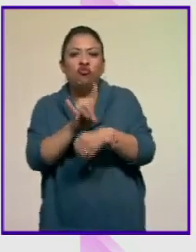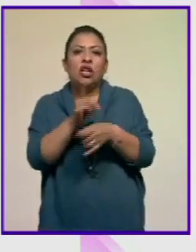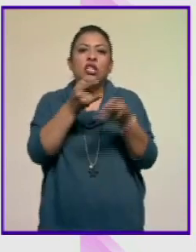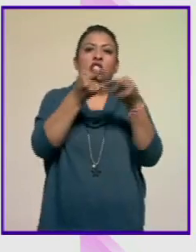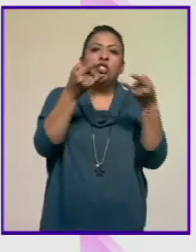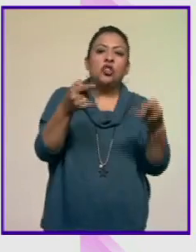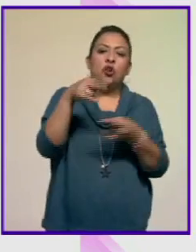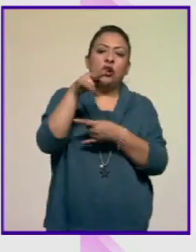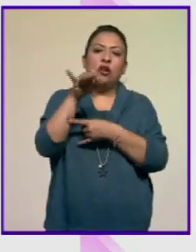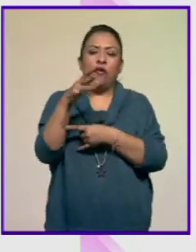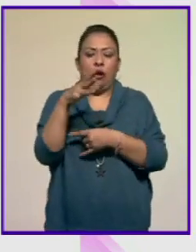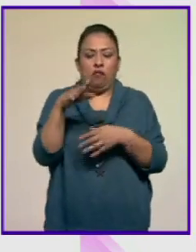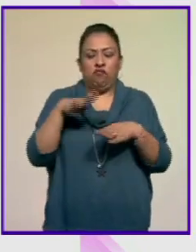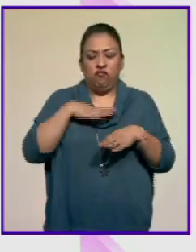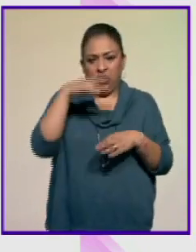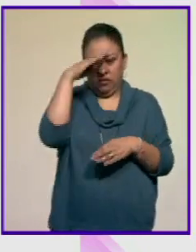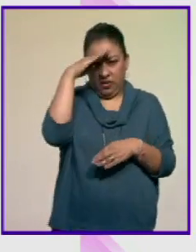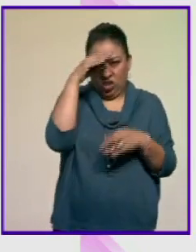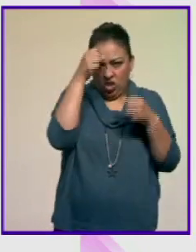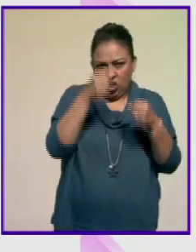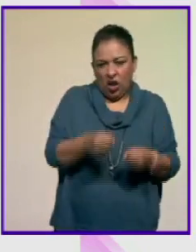novela, convicción y percepción.